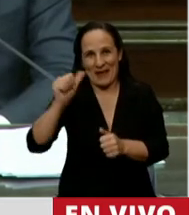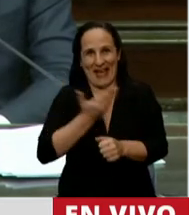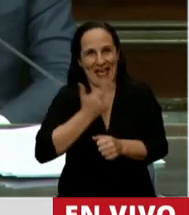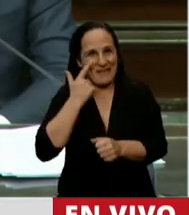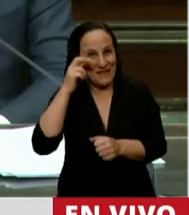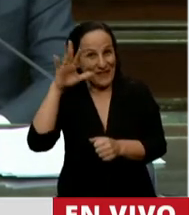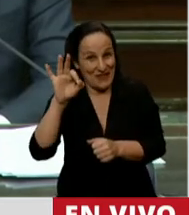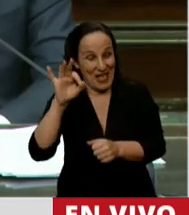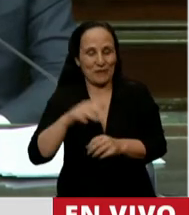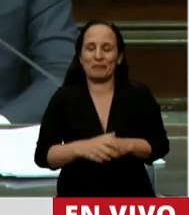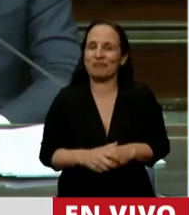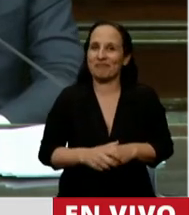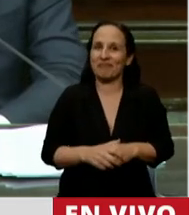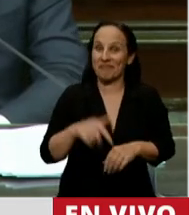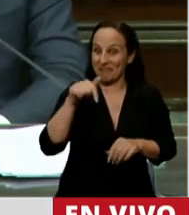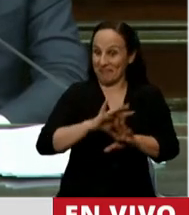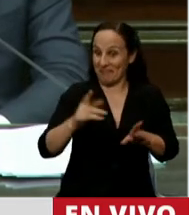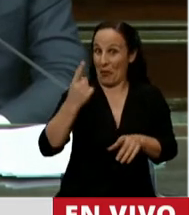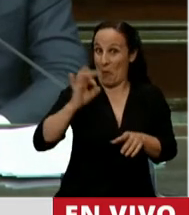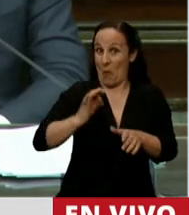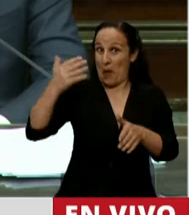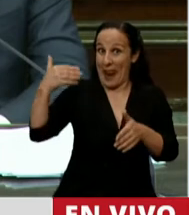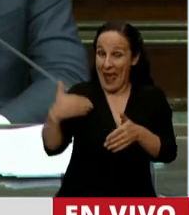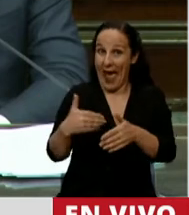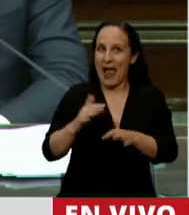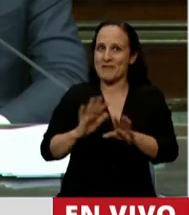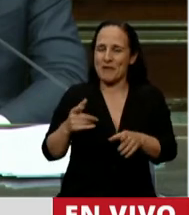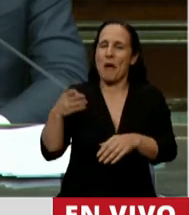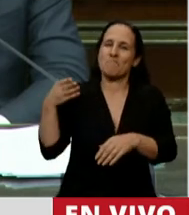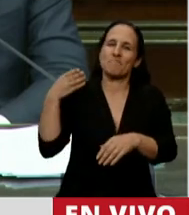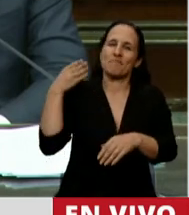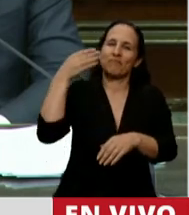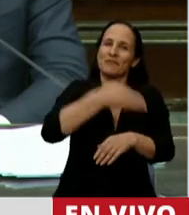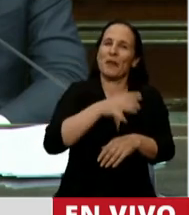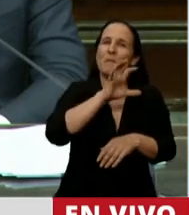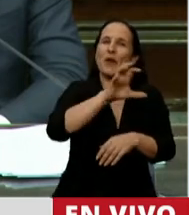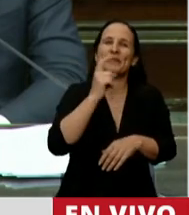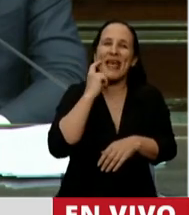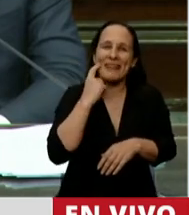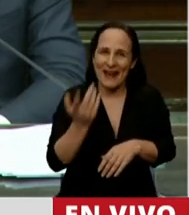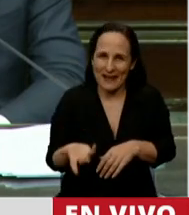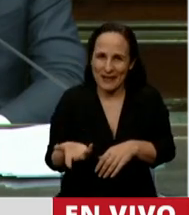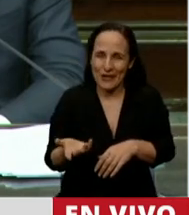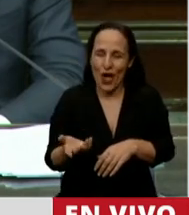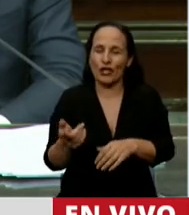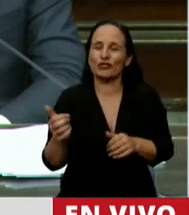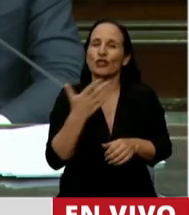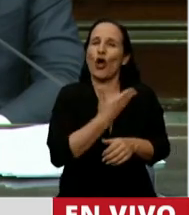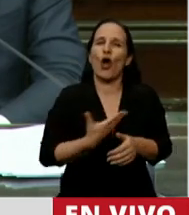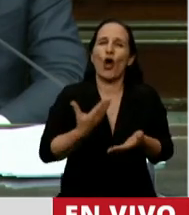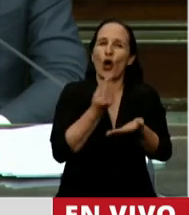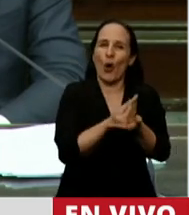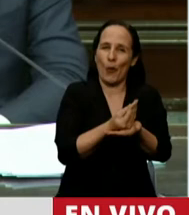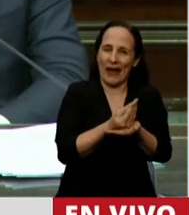Hoy, hace exactamente un año, que estuvieron visitando la provincia de Entre Ríos. Junto al gobernador